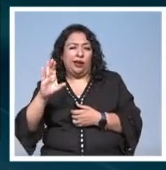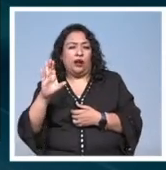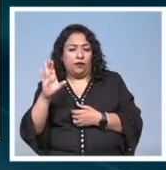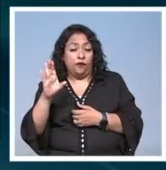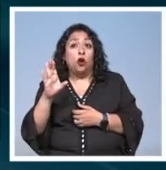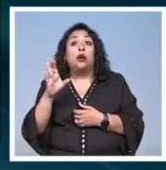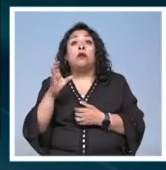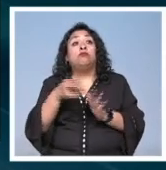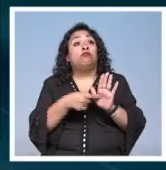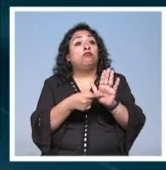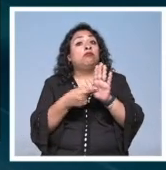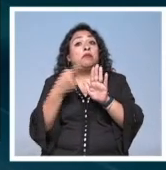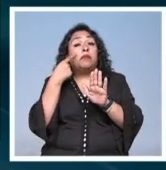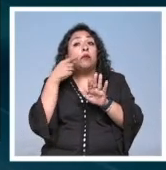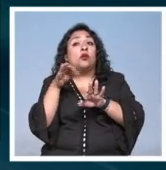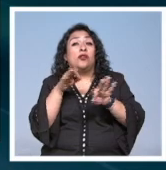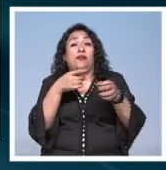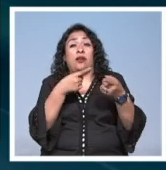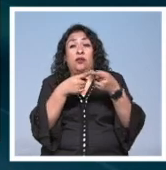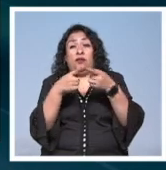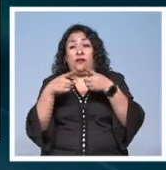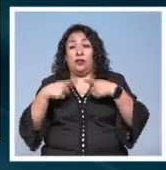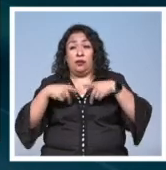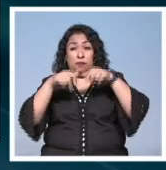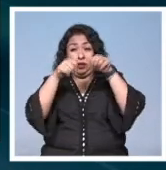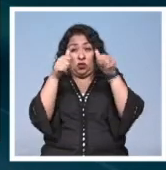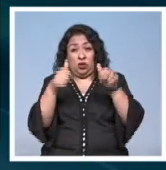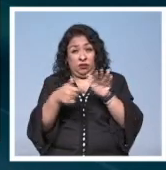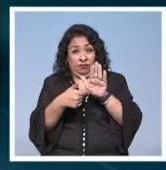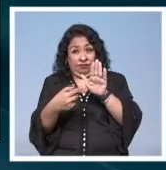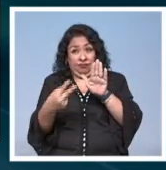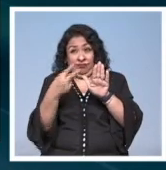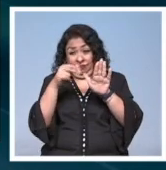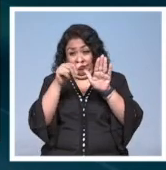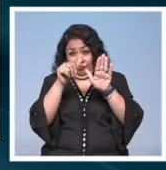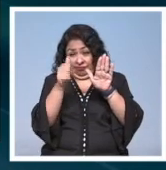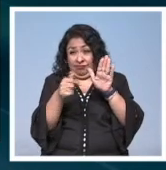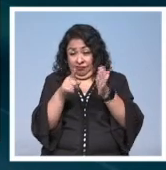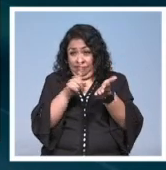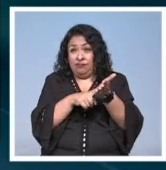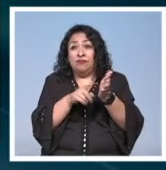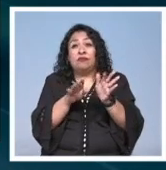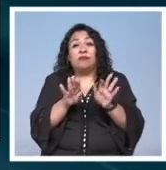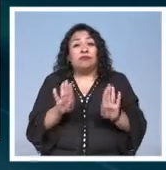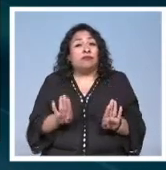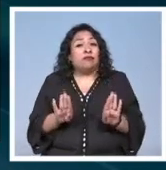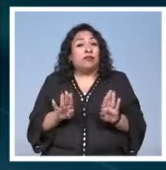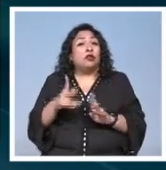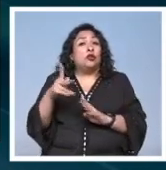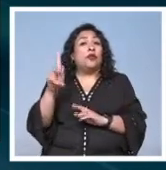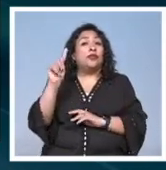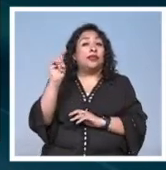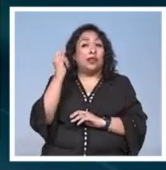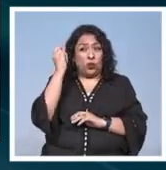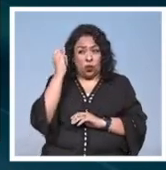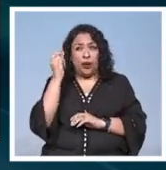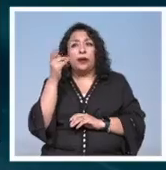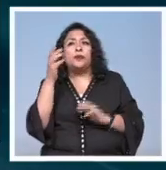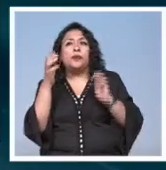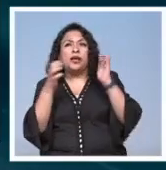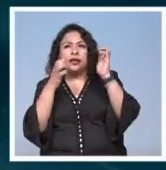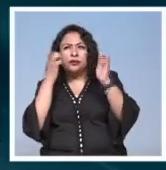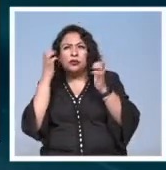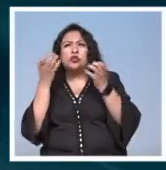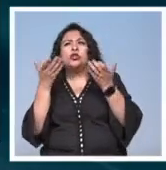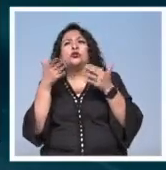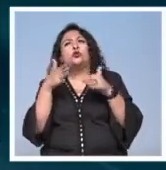dando a conocer el trabajo de diversos artistas que muestran en sus obras la esencia de Tijuana. Es una exposición que se